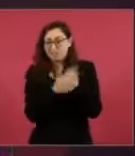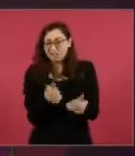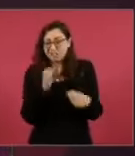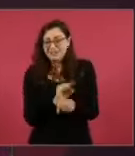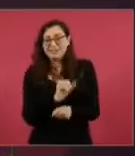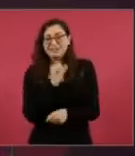a nadie.